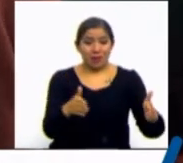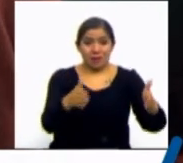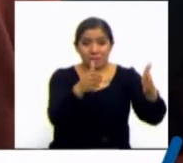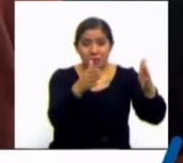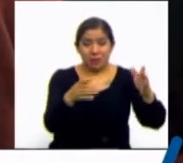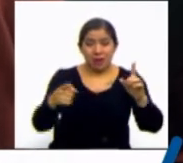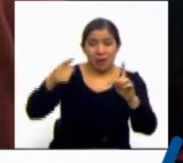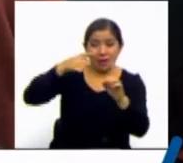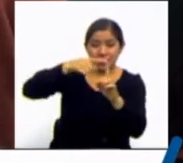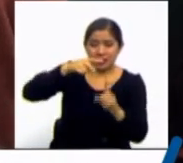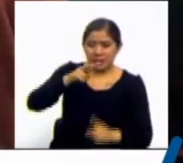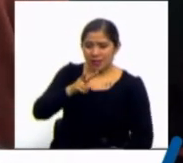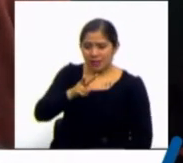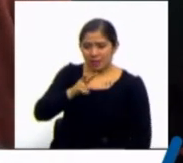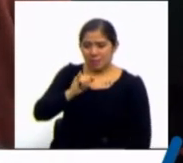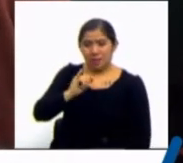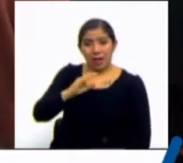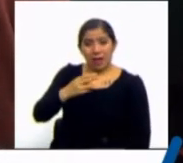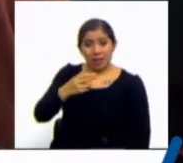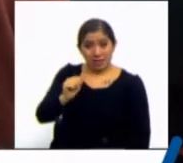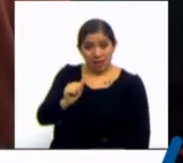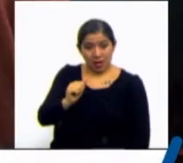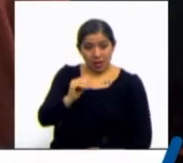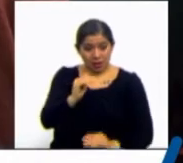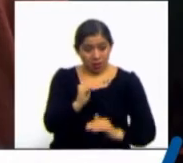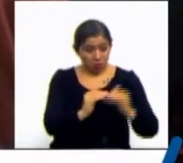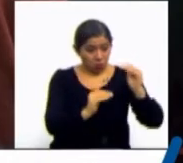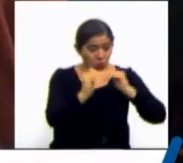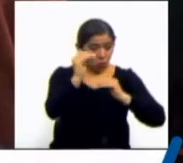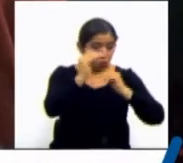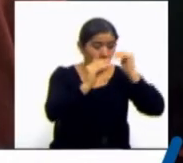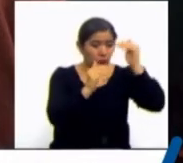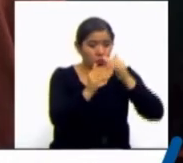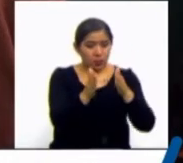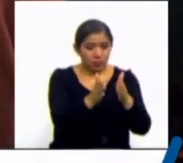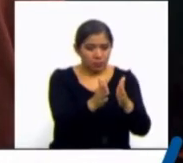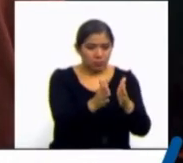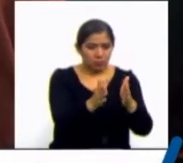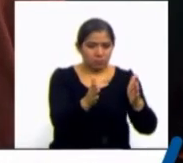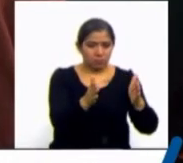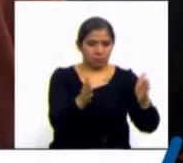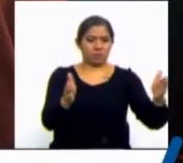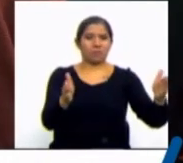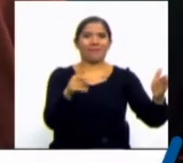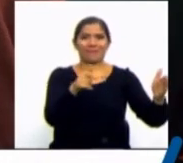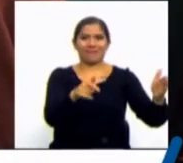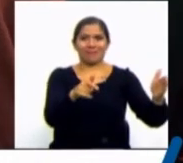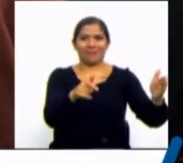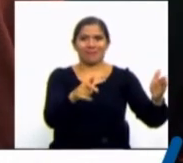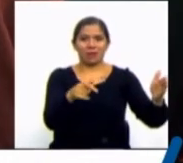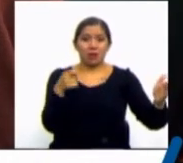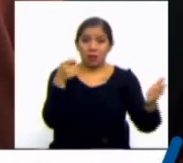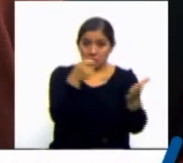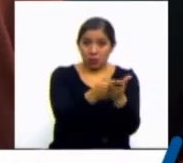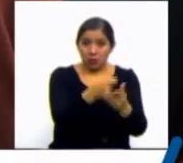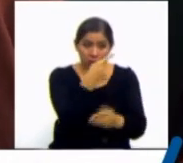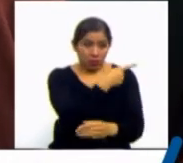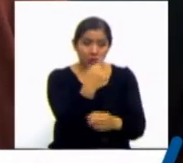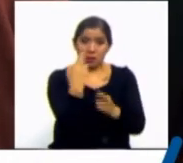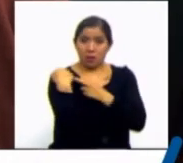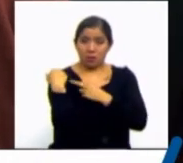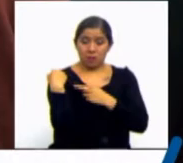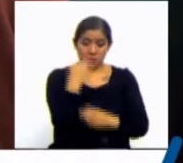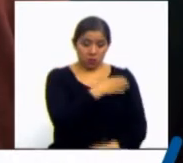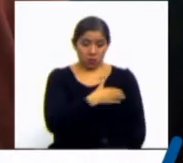viacha, que desde la doble vía que tenía que haber invertido por parte del gobierno